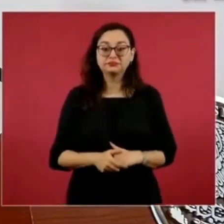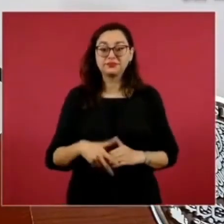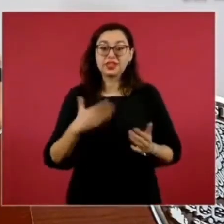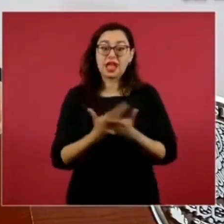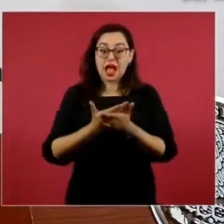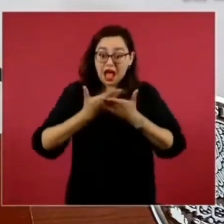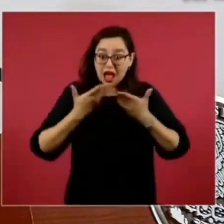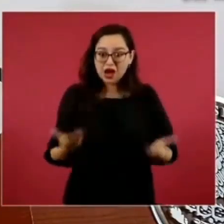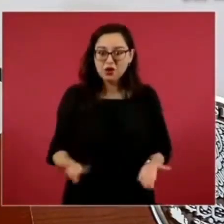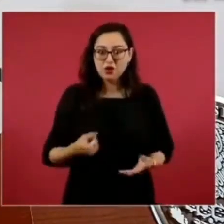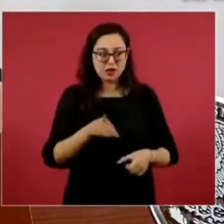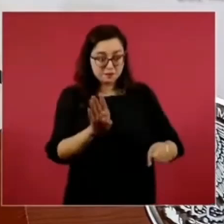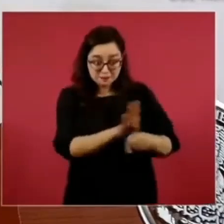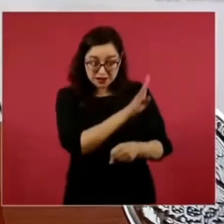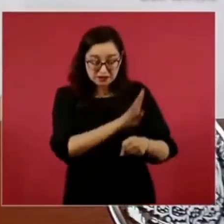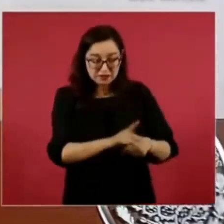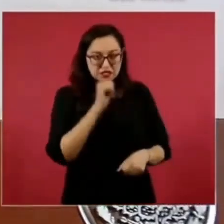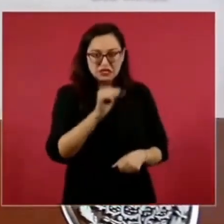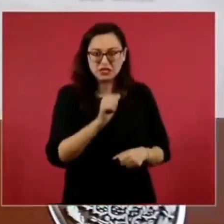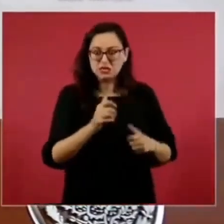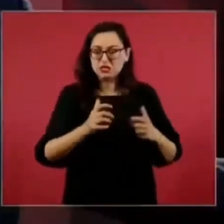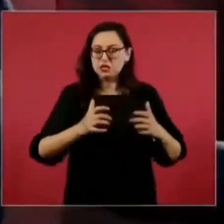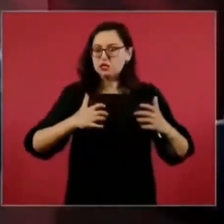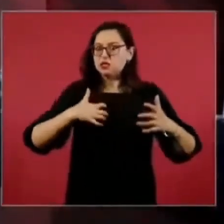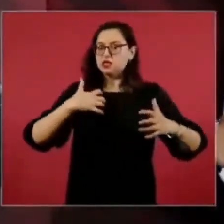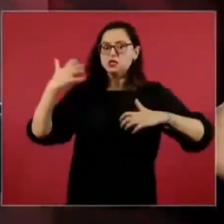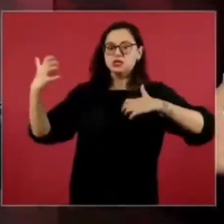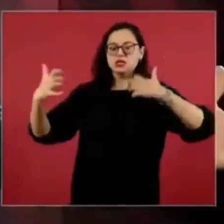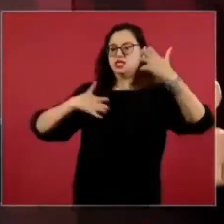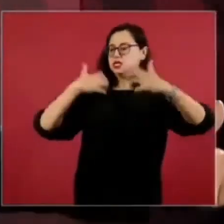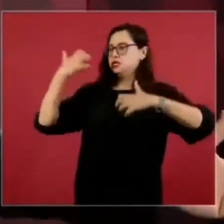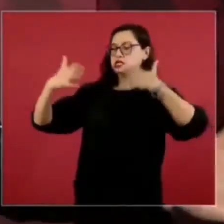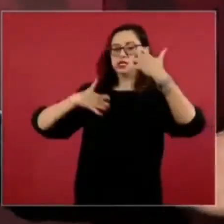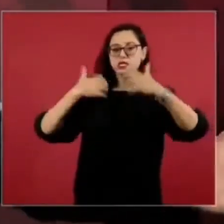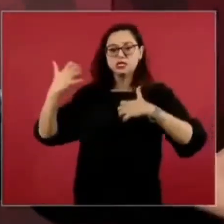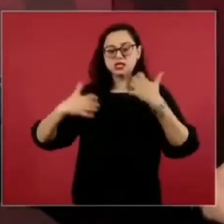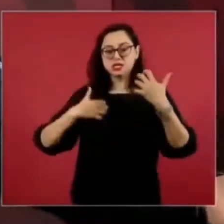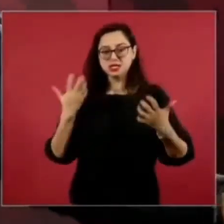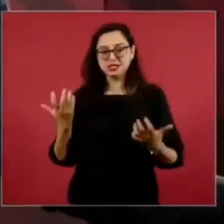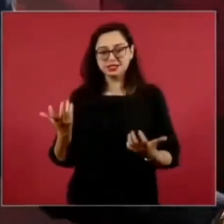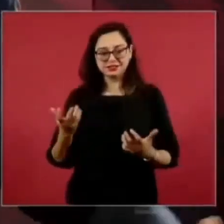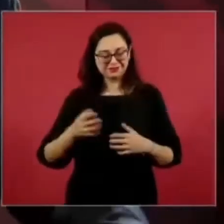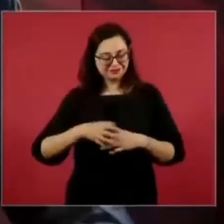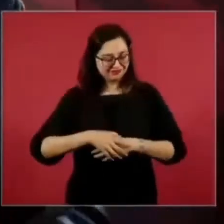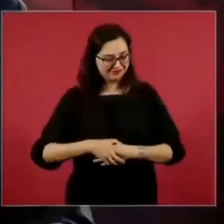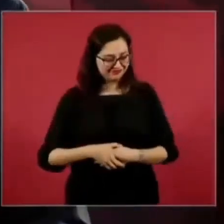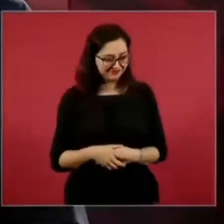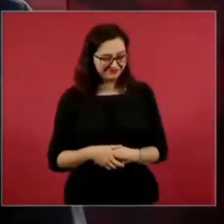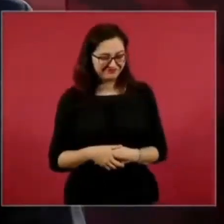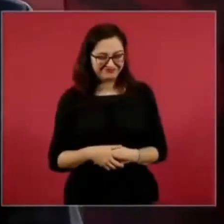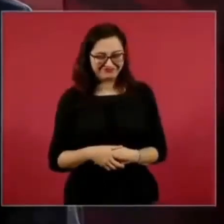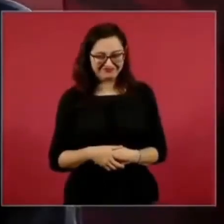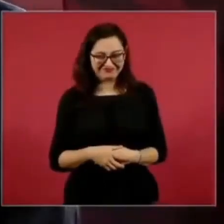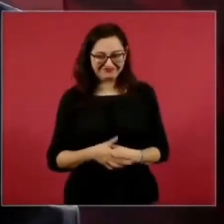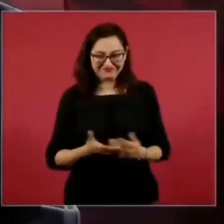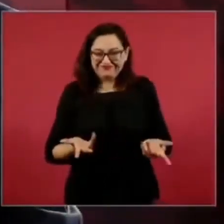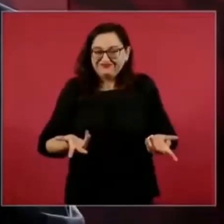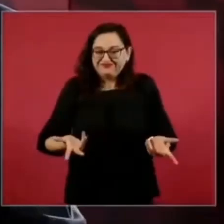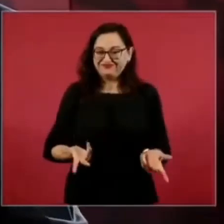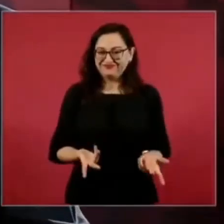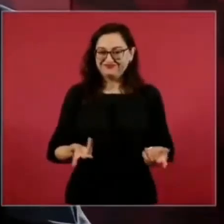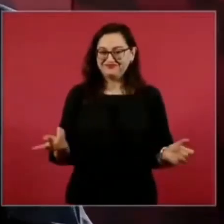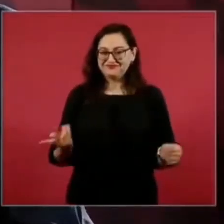entonces empiezan a decir cómo si sacaron 52 por ciento, 55